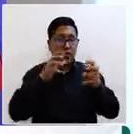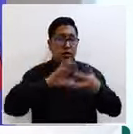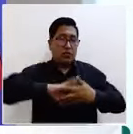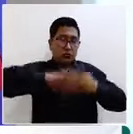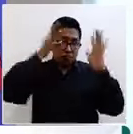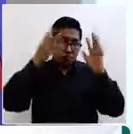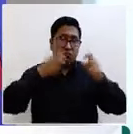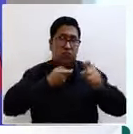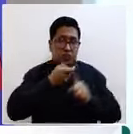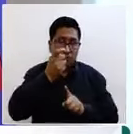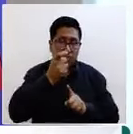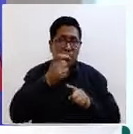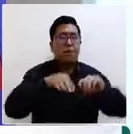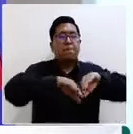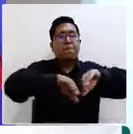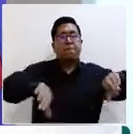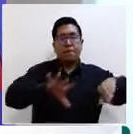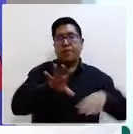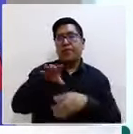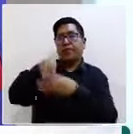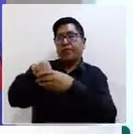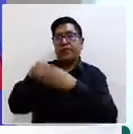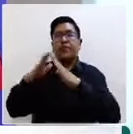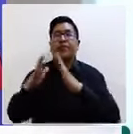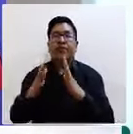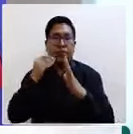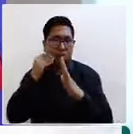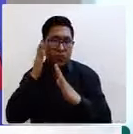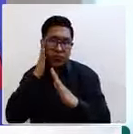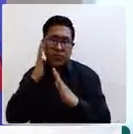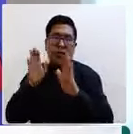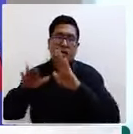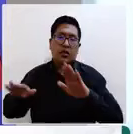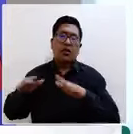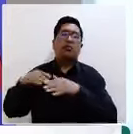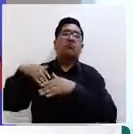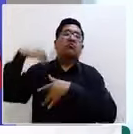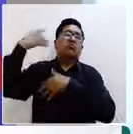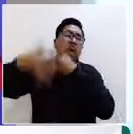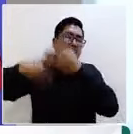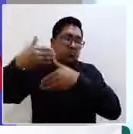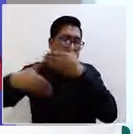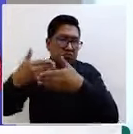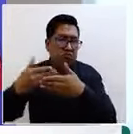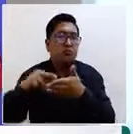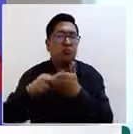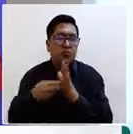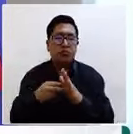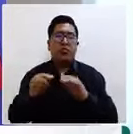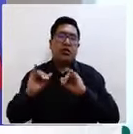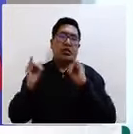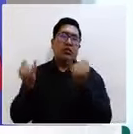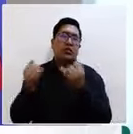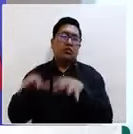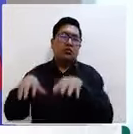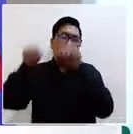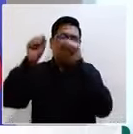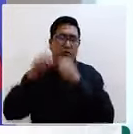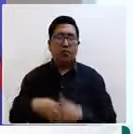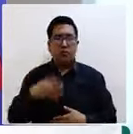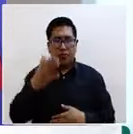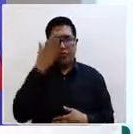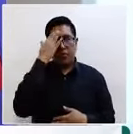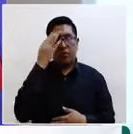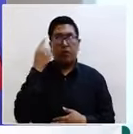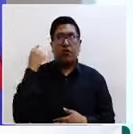circunstancial de las niñas, niños y adolescentes y que después se puede convertir en un acogimiento institucional? A veces uno